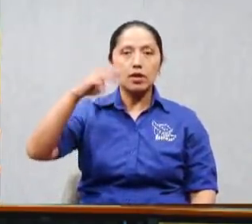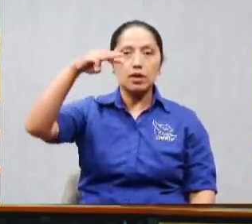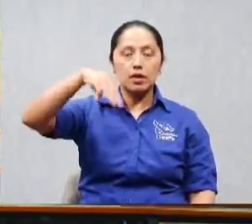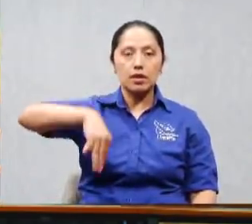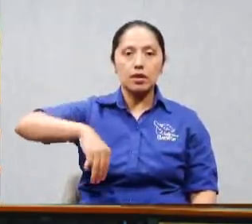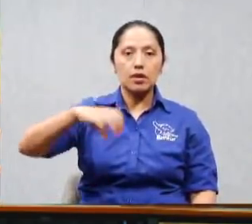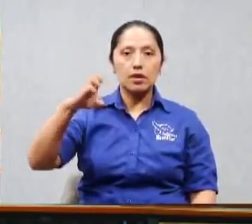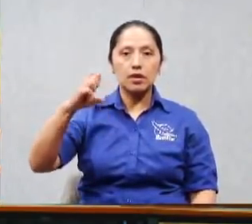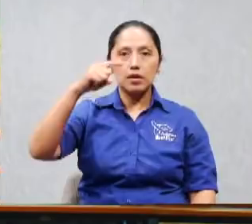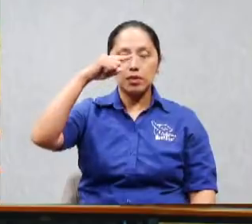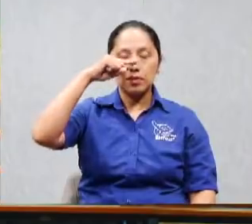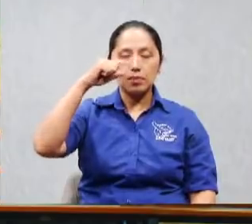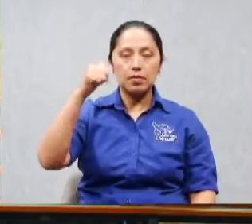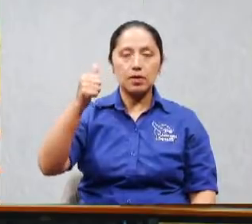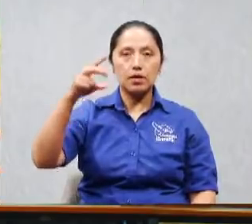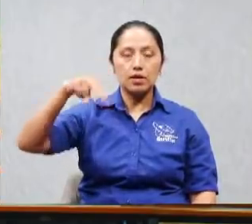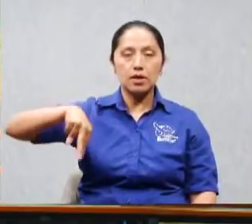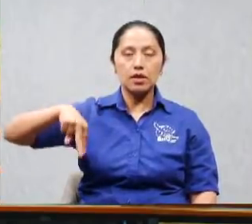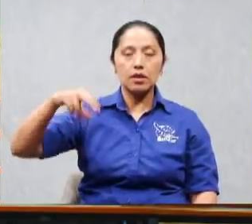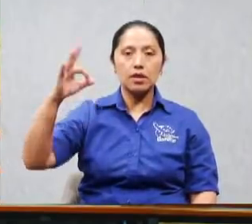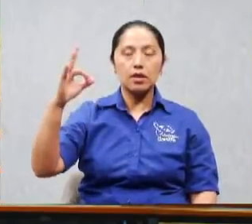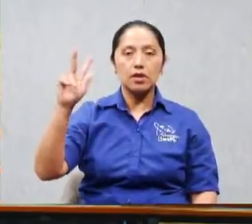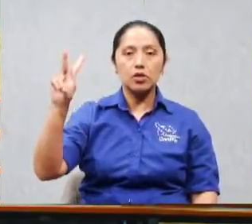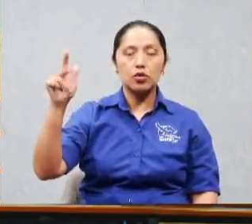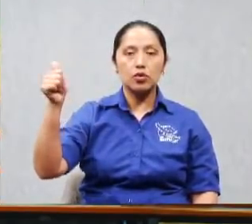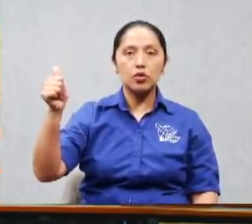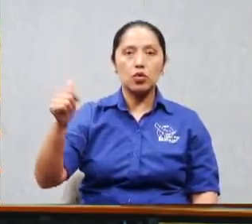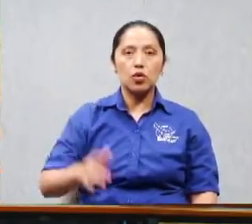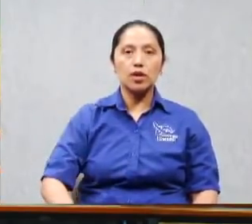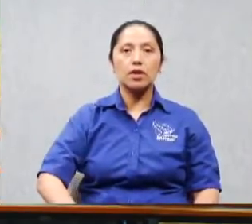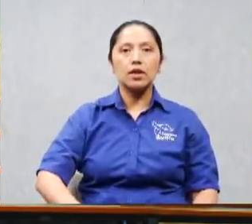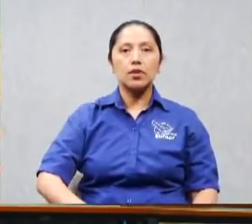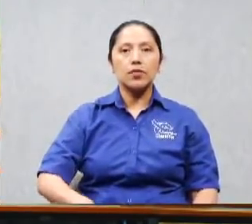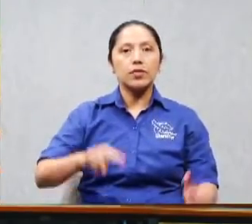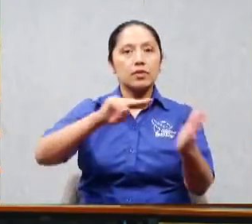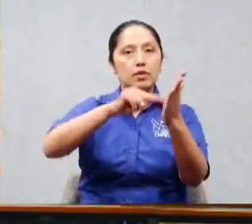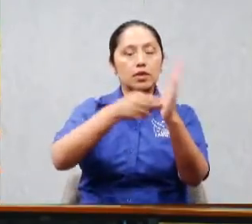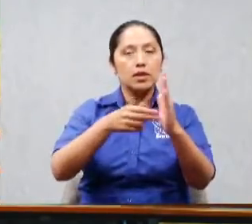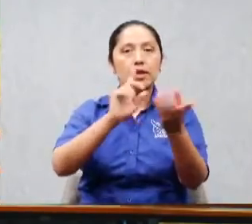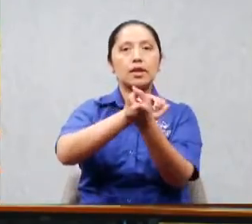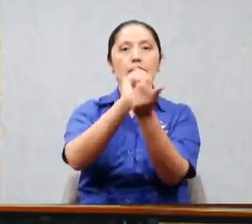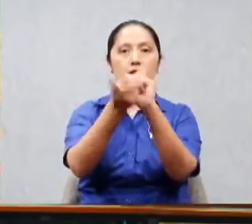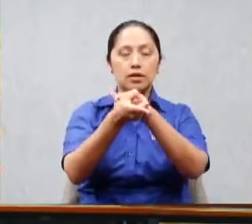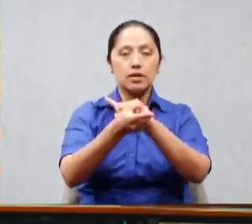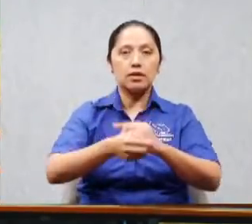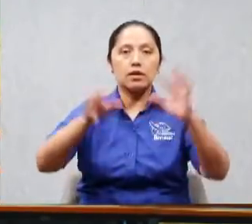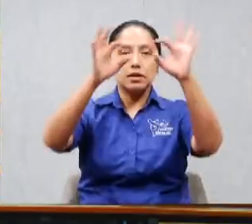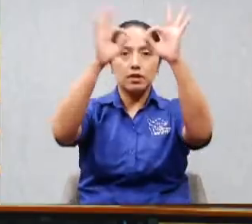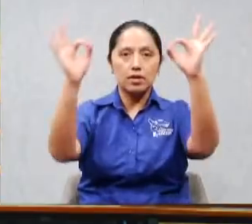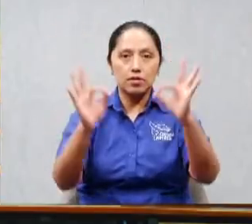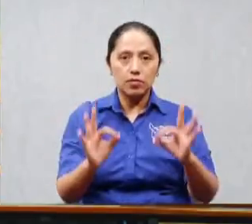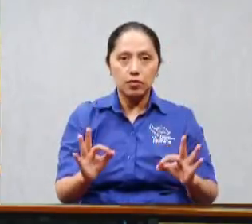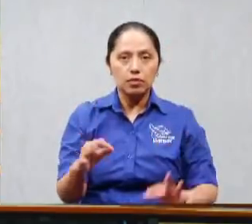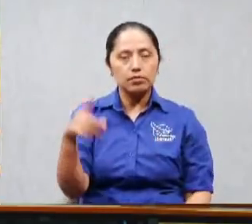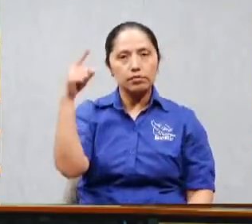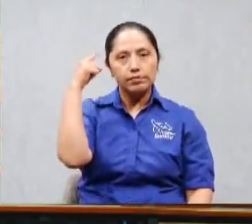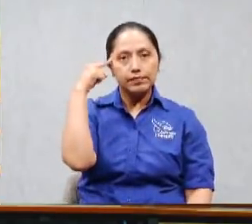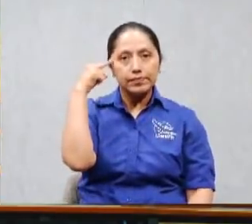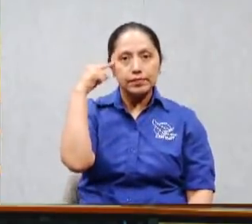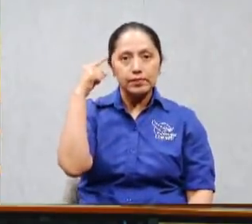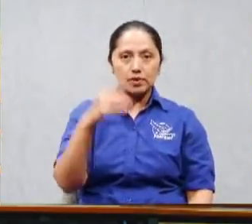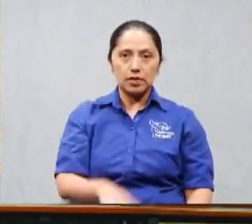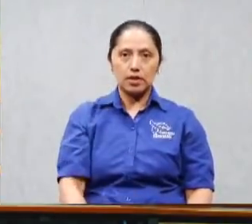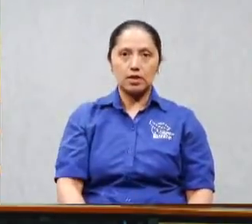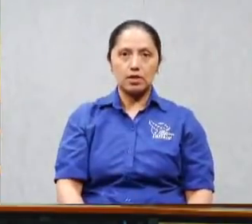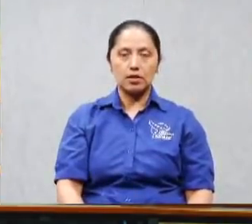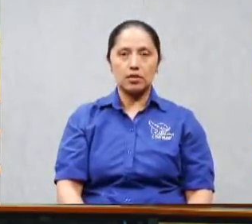palabra impresionante que es cambiar de manera de pensar. Pero eso no se da una sola vez en la